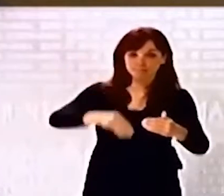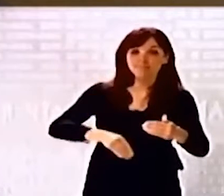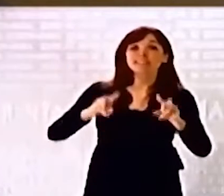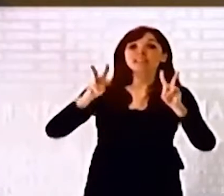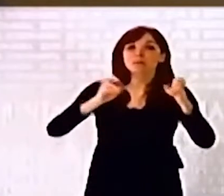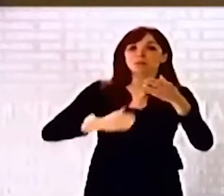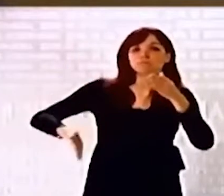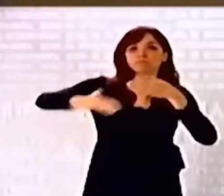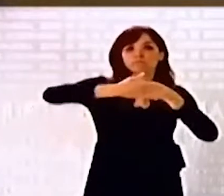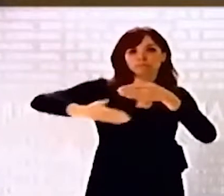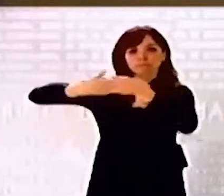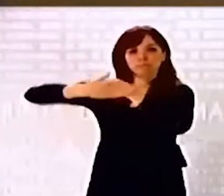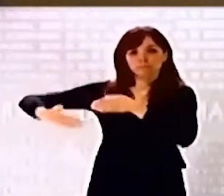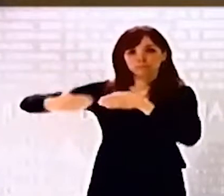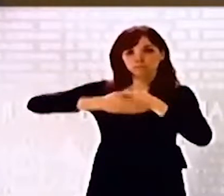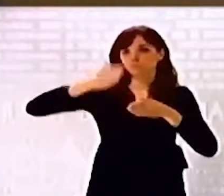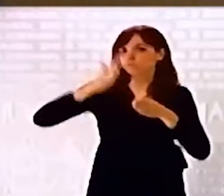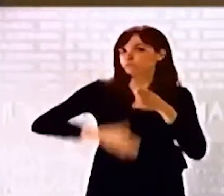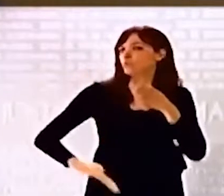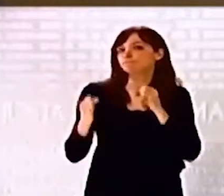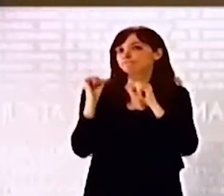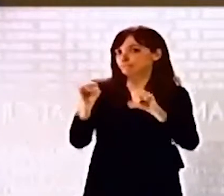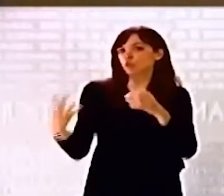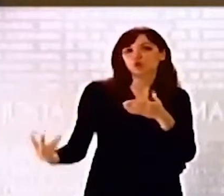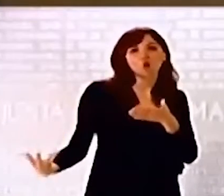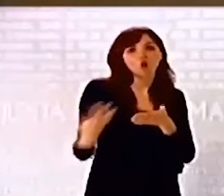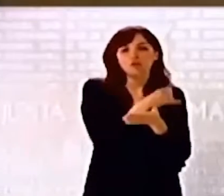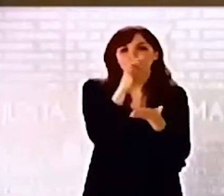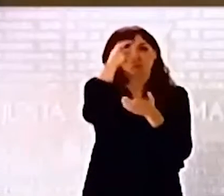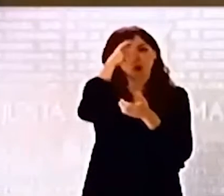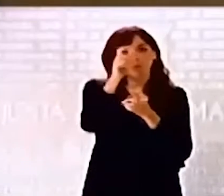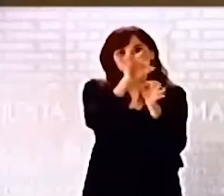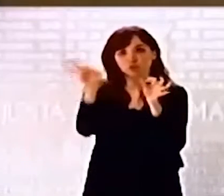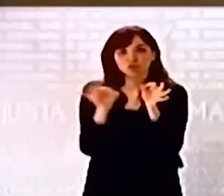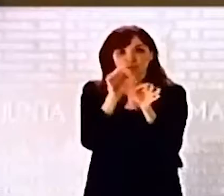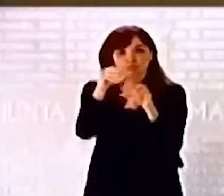todos los términos municipales de la comunidad autónoma de Extremadura.